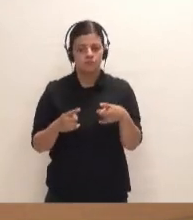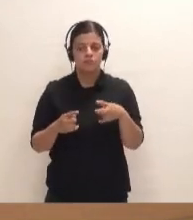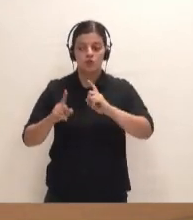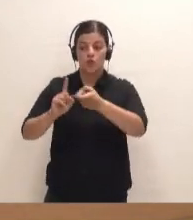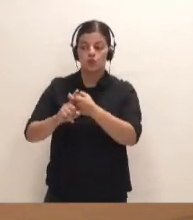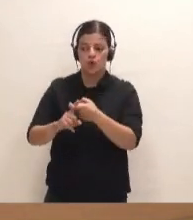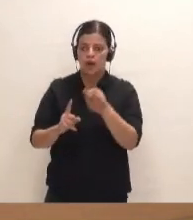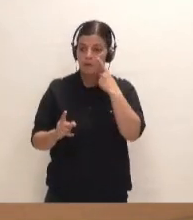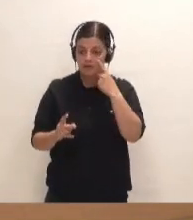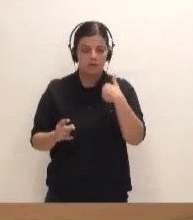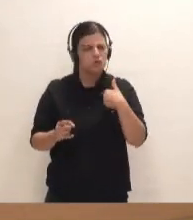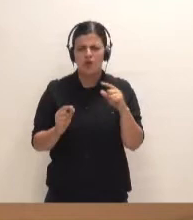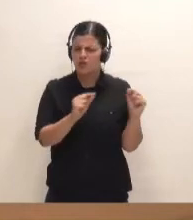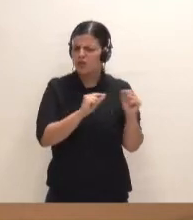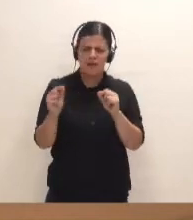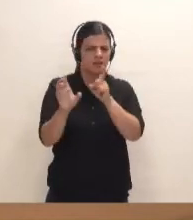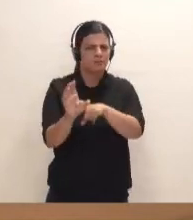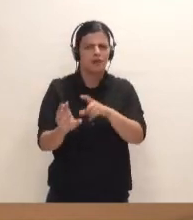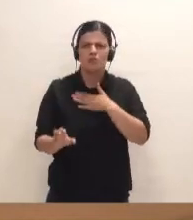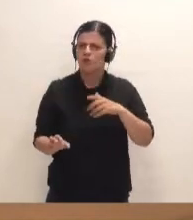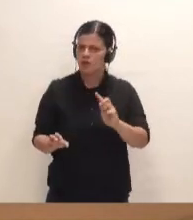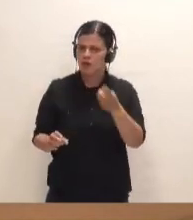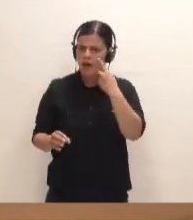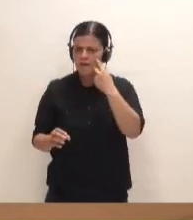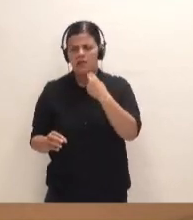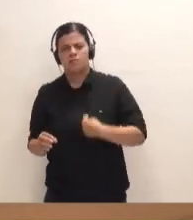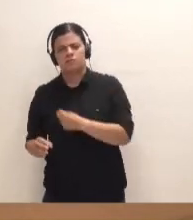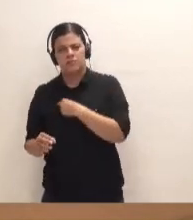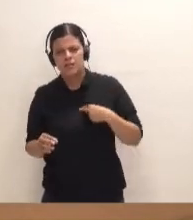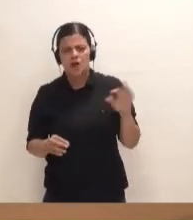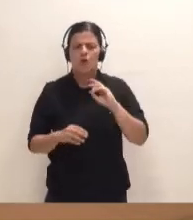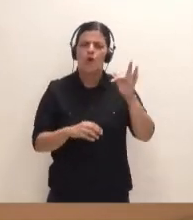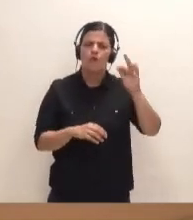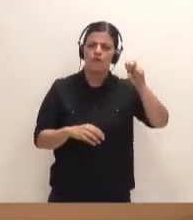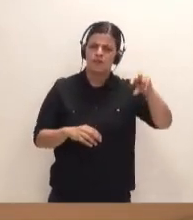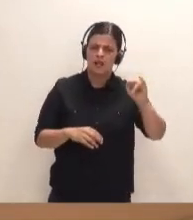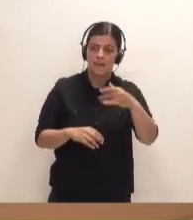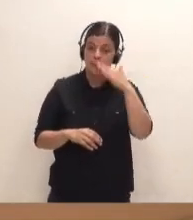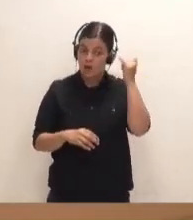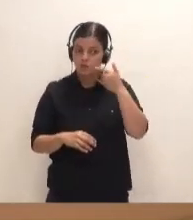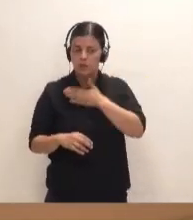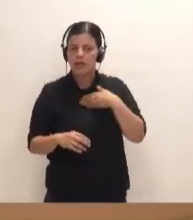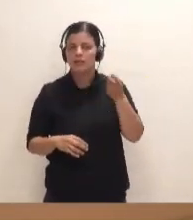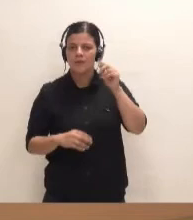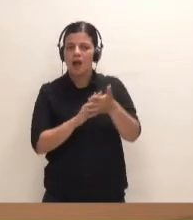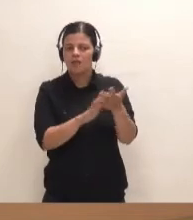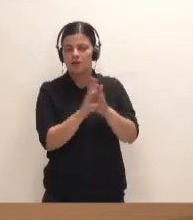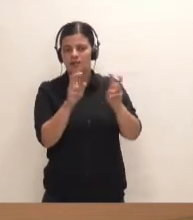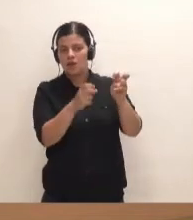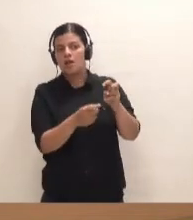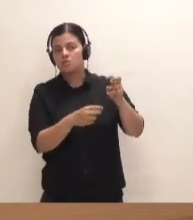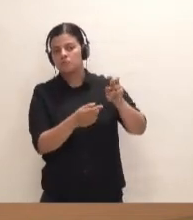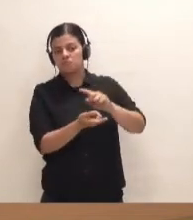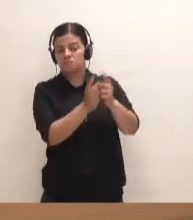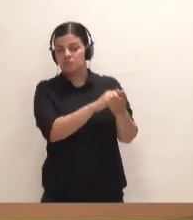soluciones. Yo no quería entrar en este debate si Fonsalía, si los cristianos, el señor Alonso ha intentado desviar el asunto, incluso hablando de la remodelación o